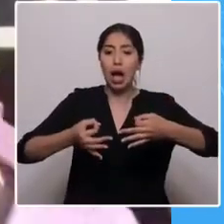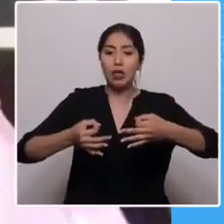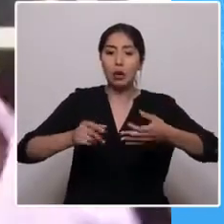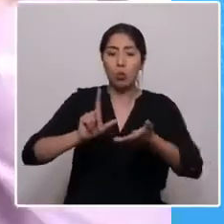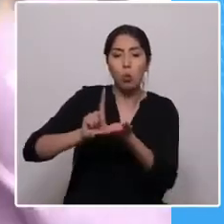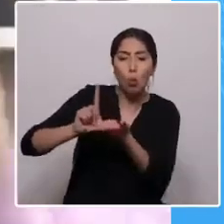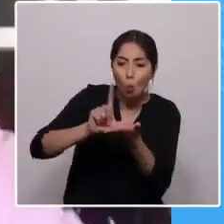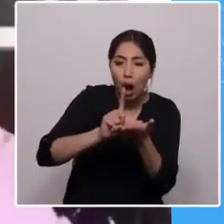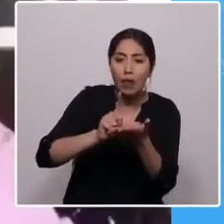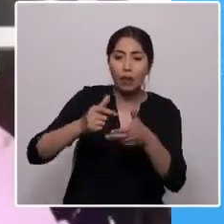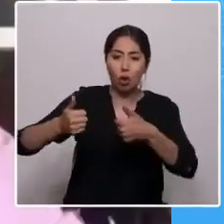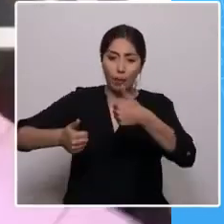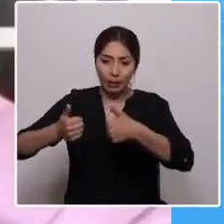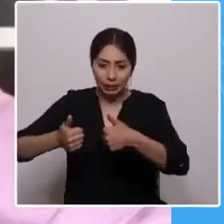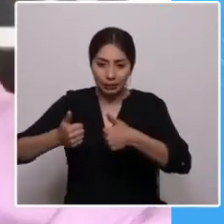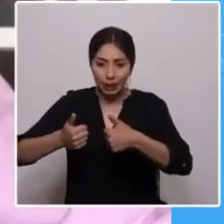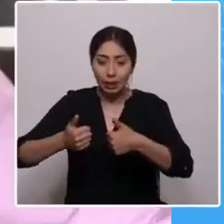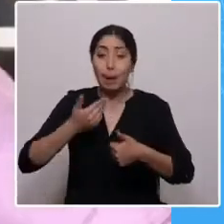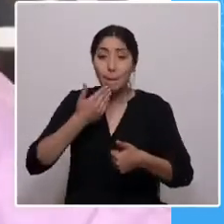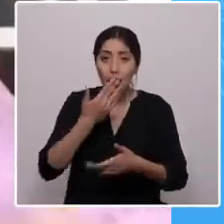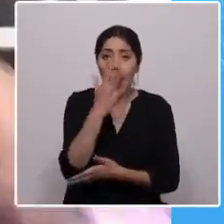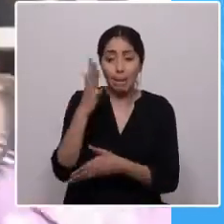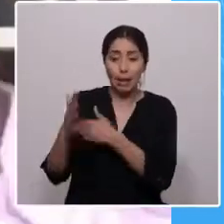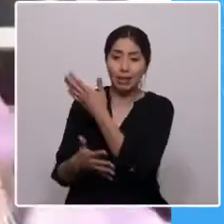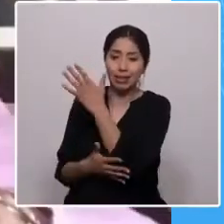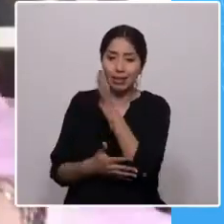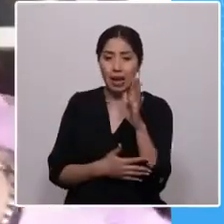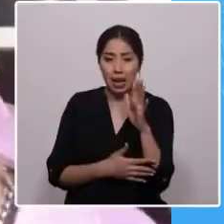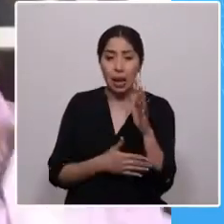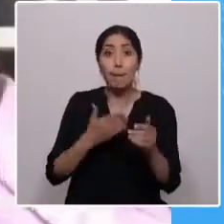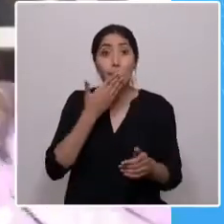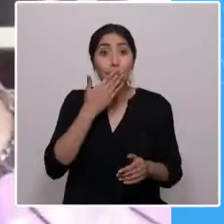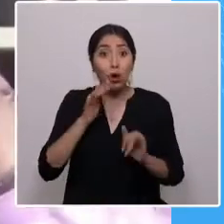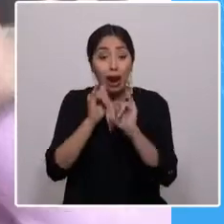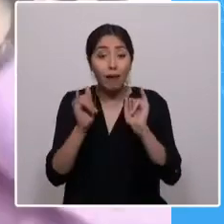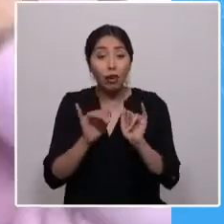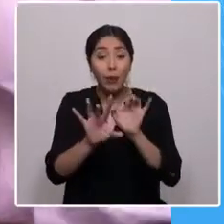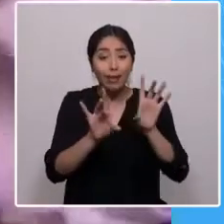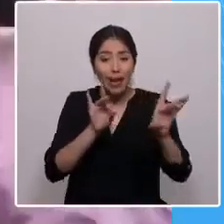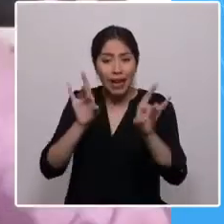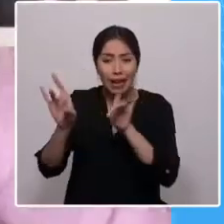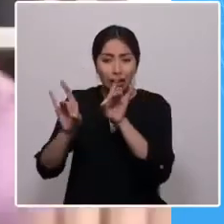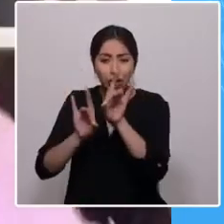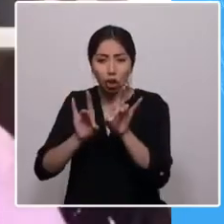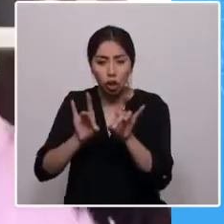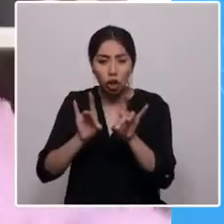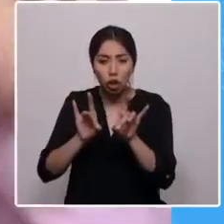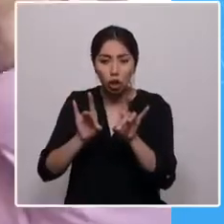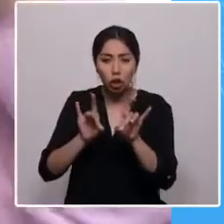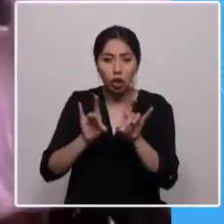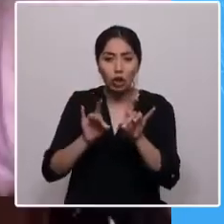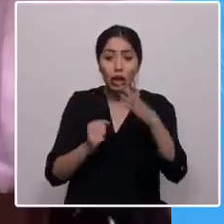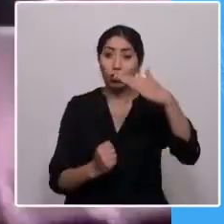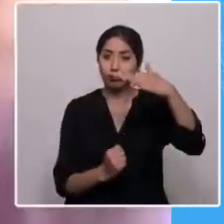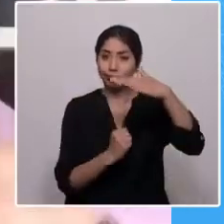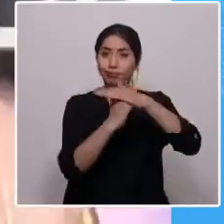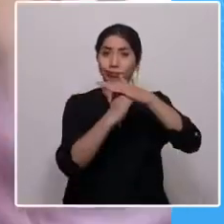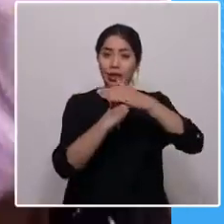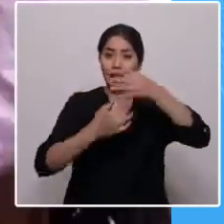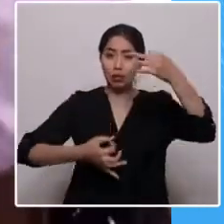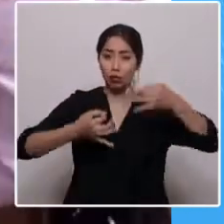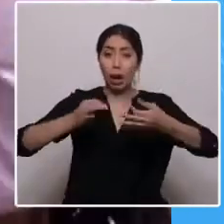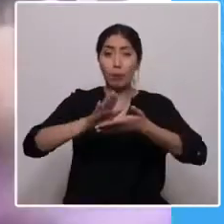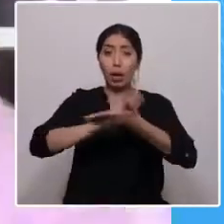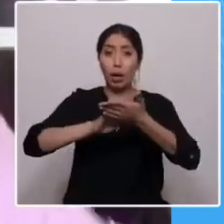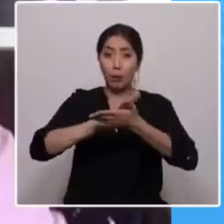y, por cierto, en materia medioambiental. Mejorar la forma de elección de las autoridades de los altos tribunales de este país, como por ejemplo el Tribunal Constitucional,